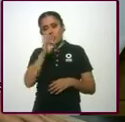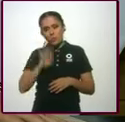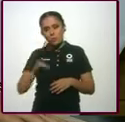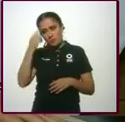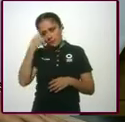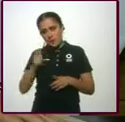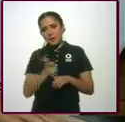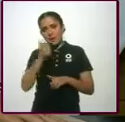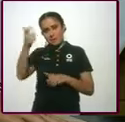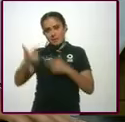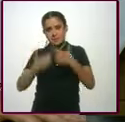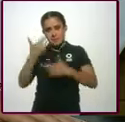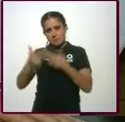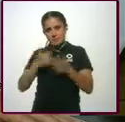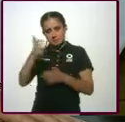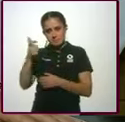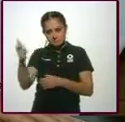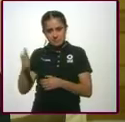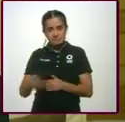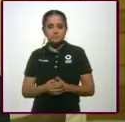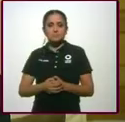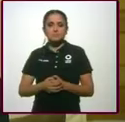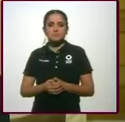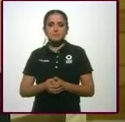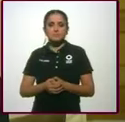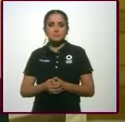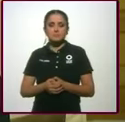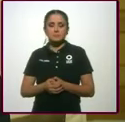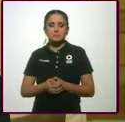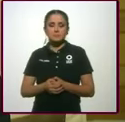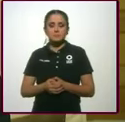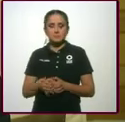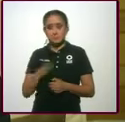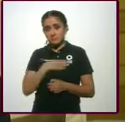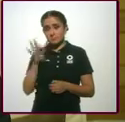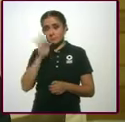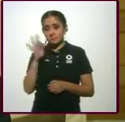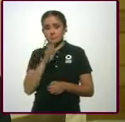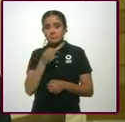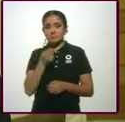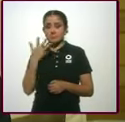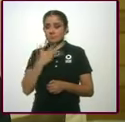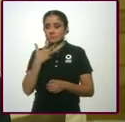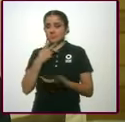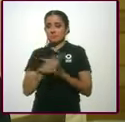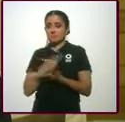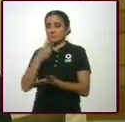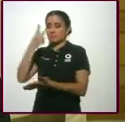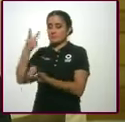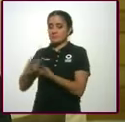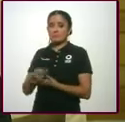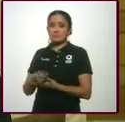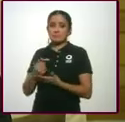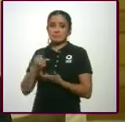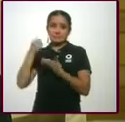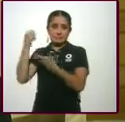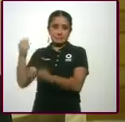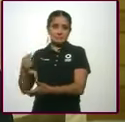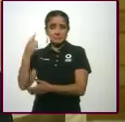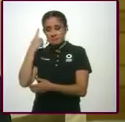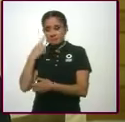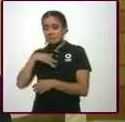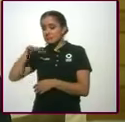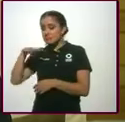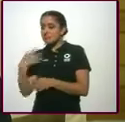foráneas. Oye, y bueno, habrá quien le dio el premio y lo irá a buscar, ¿no? Sí. Para darle